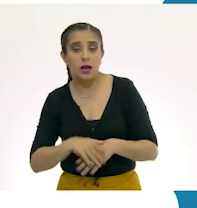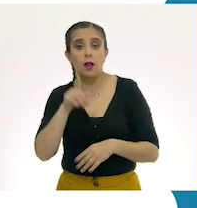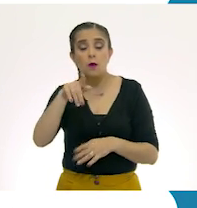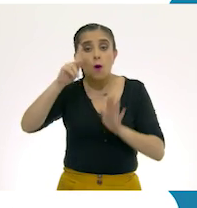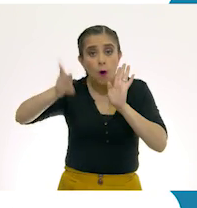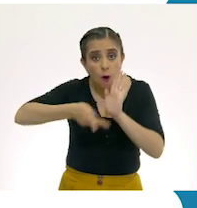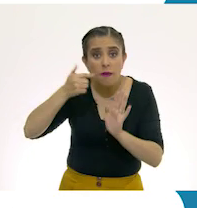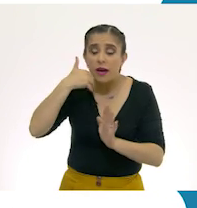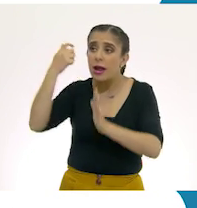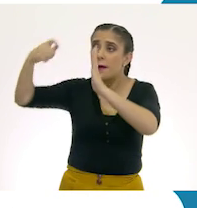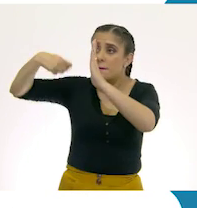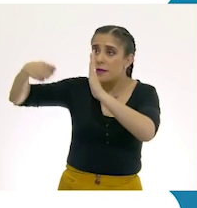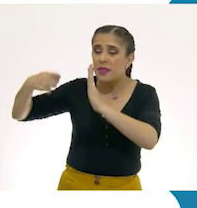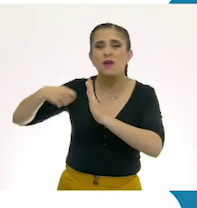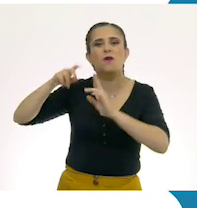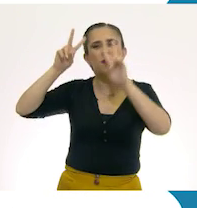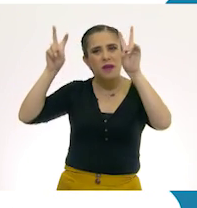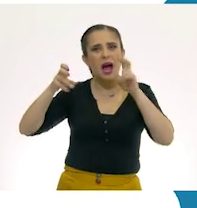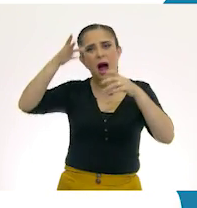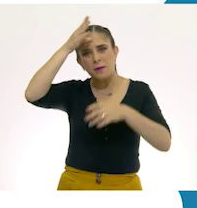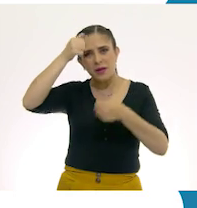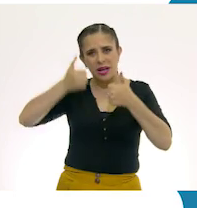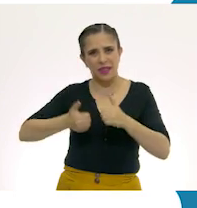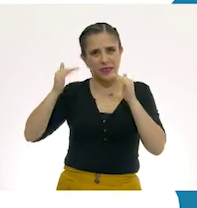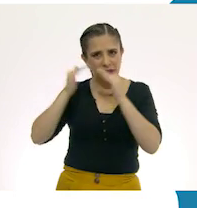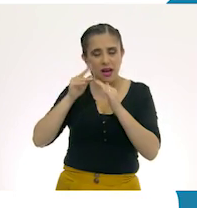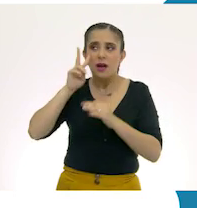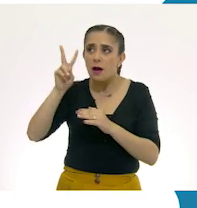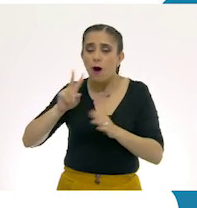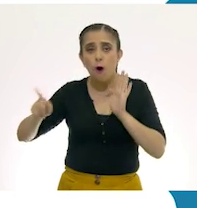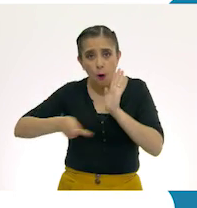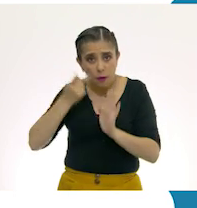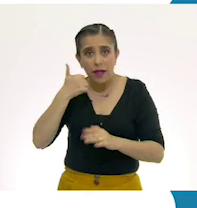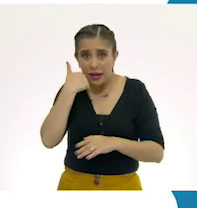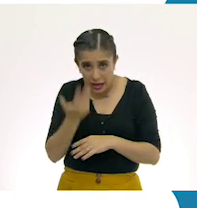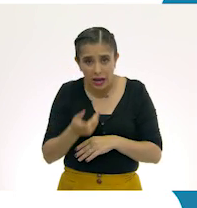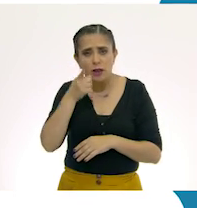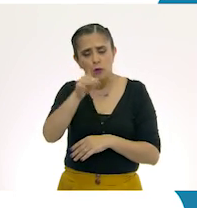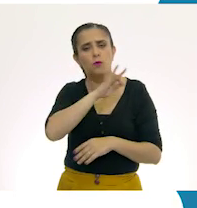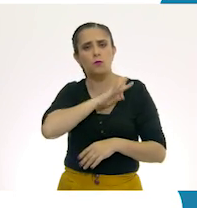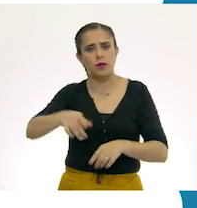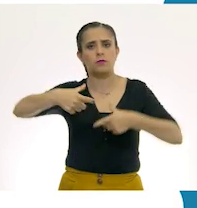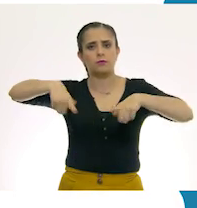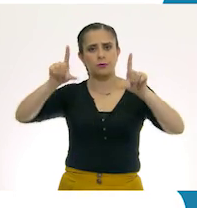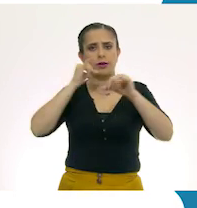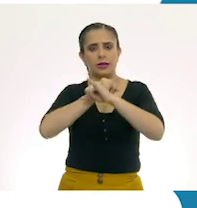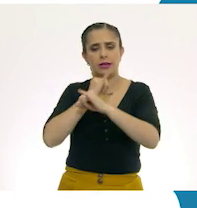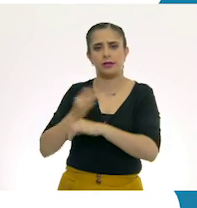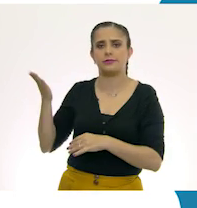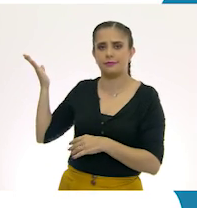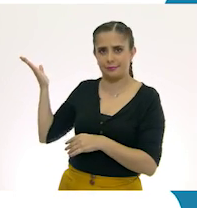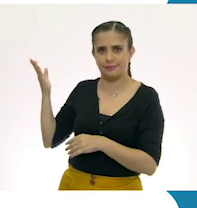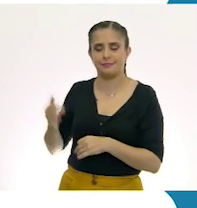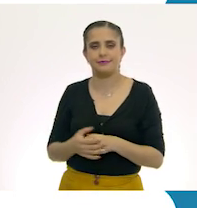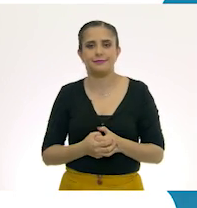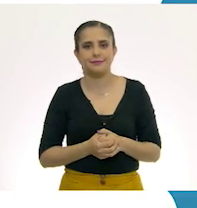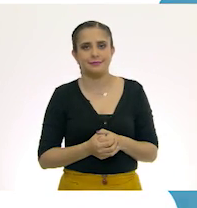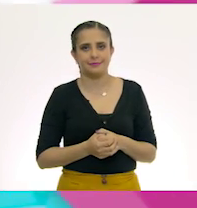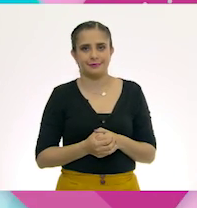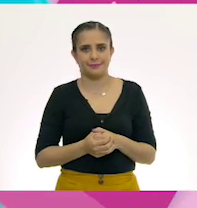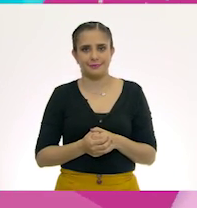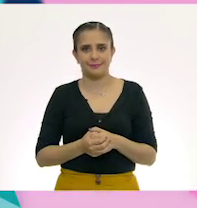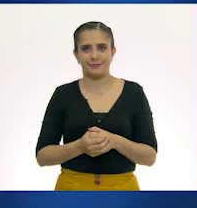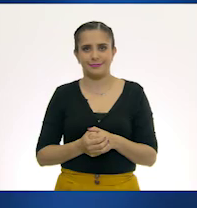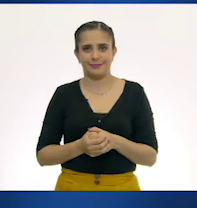a ver los programas de Aprende en Casa, puedes encontrarlos en la siguiente liga. Aprende en Casa.cep.gov.mx.